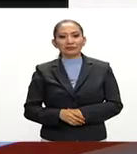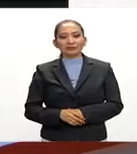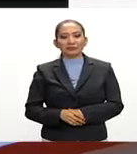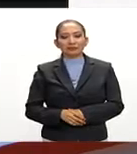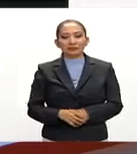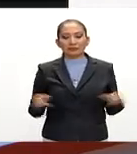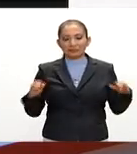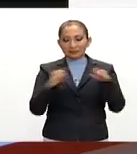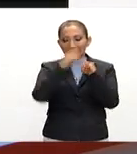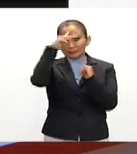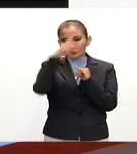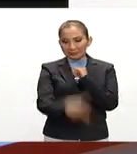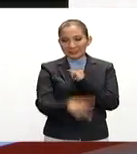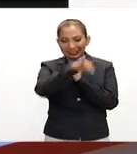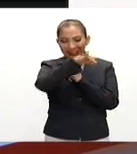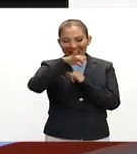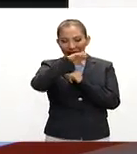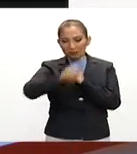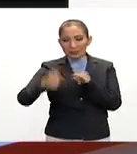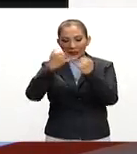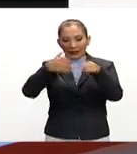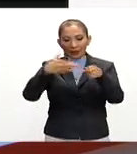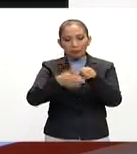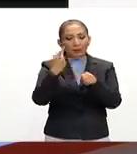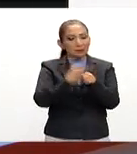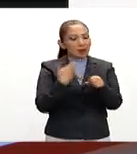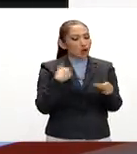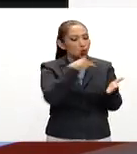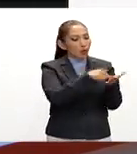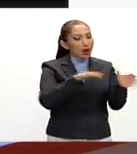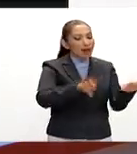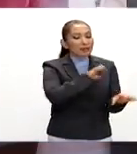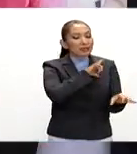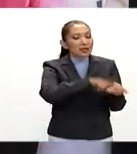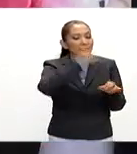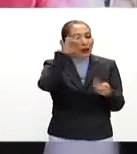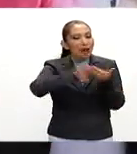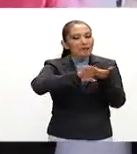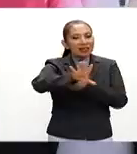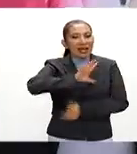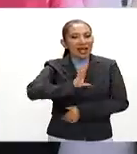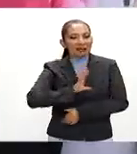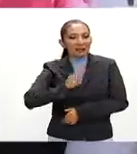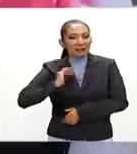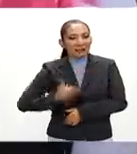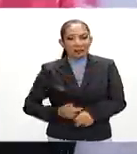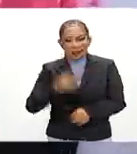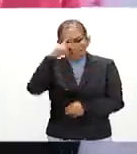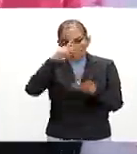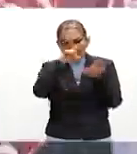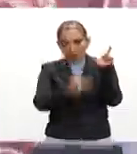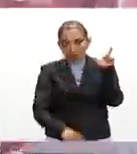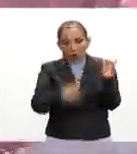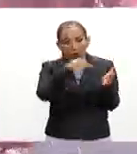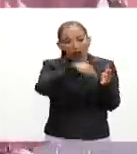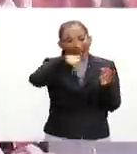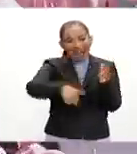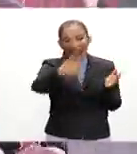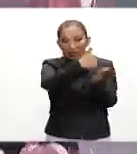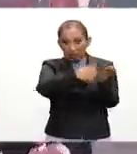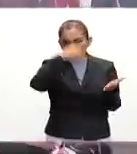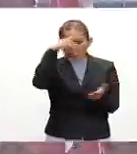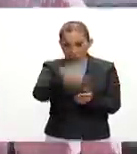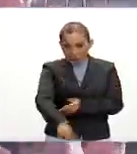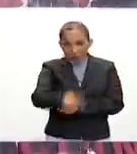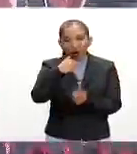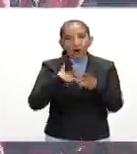El Instituto Mexicano del Seguro Social inauguró la primera clínica especializada en prevención de cáncer de mama en todo el país está ubicada aquí en la Ciudad